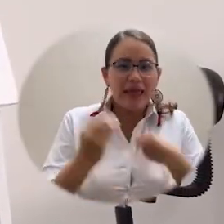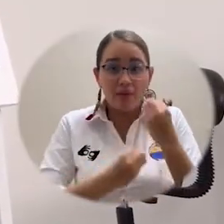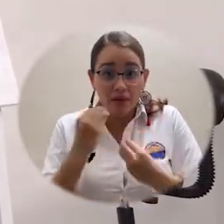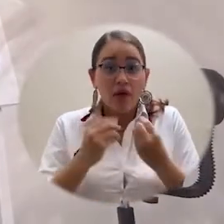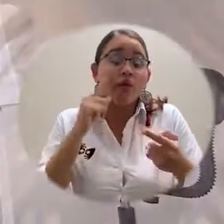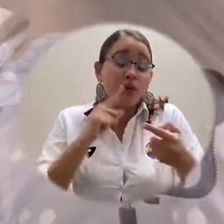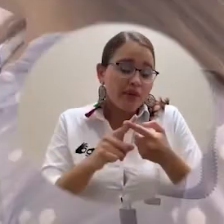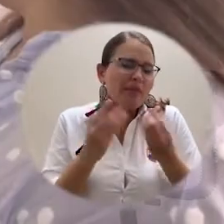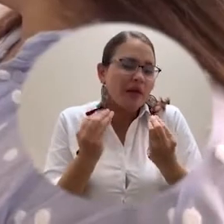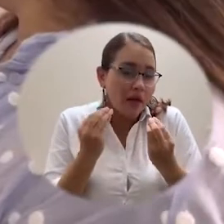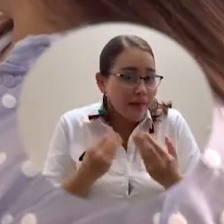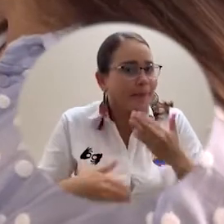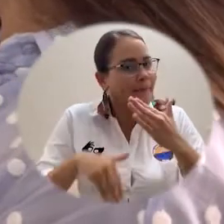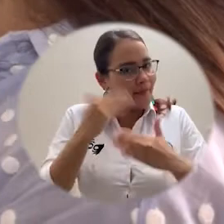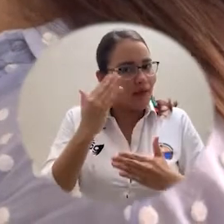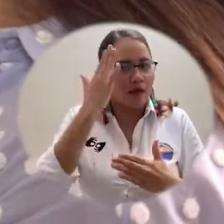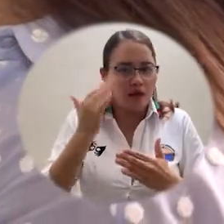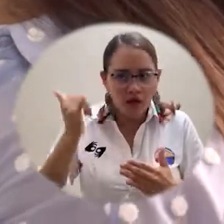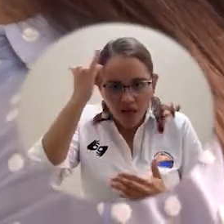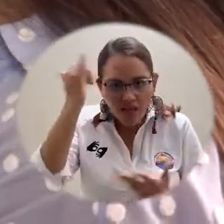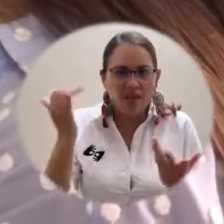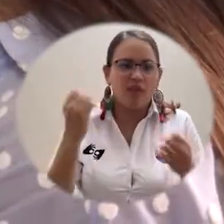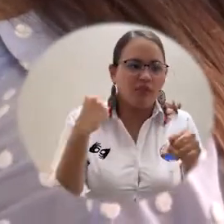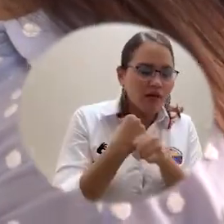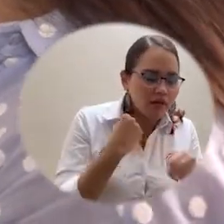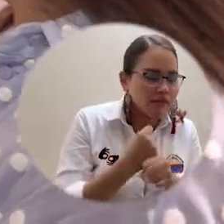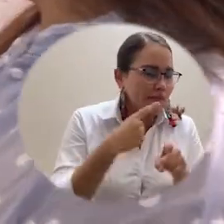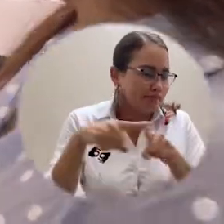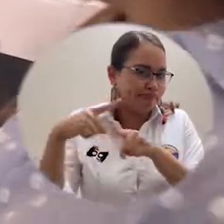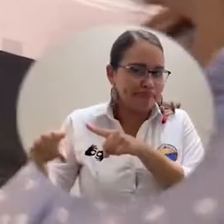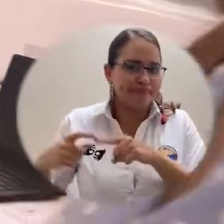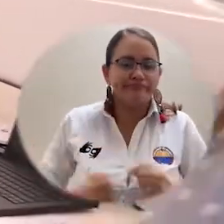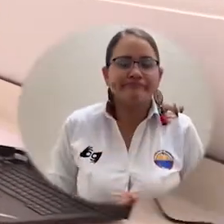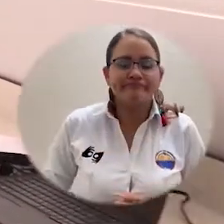protocolos para reactivar la actividad académica, la actividad económica.